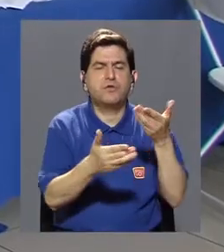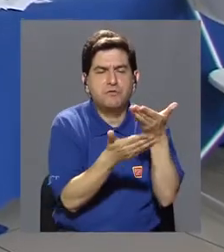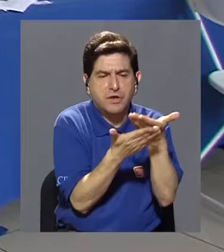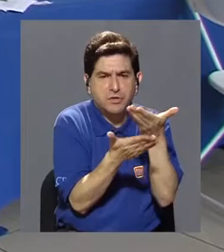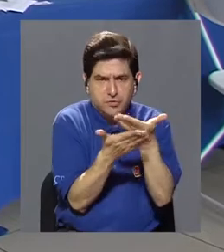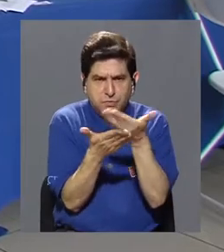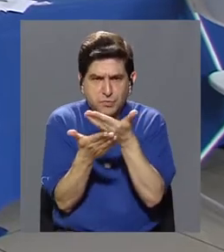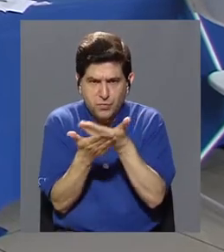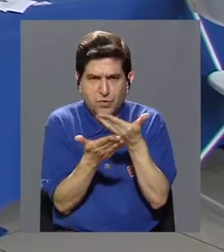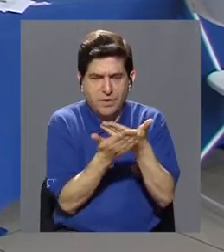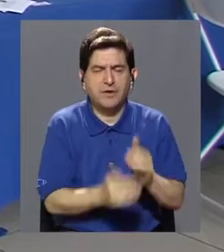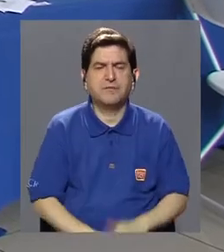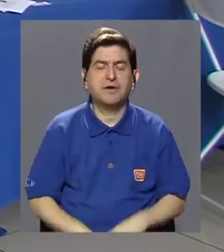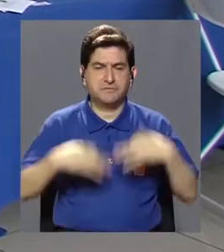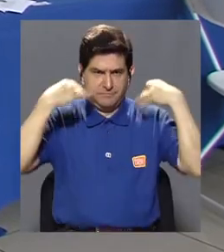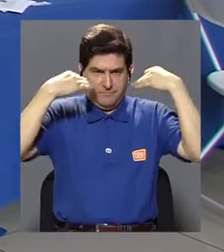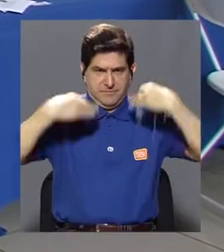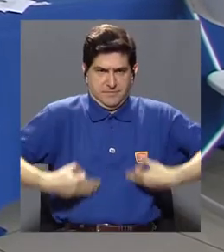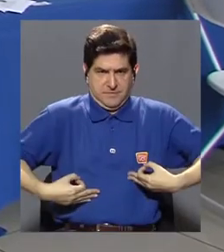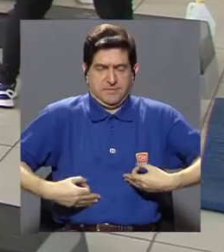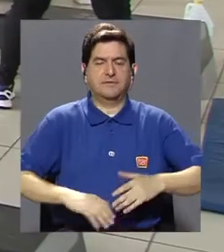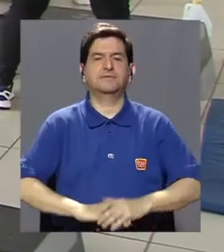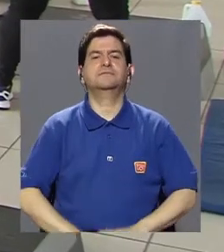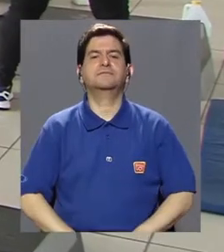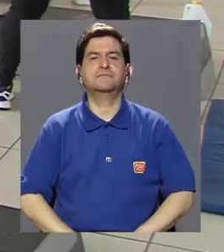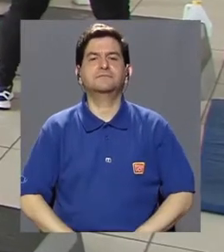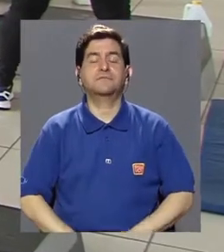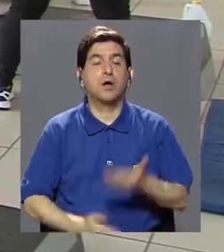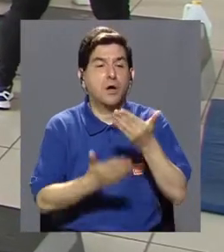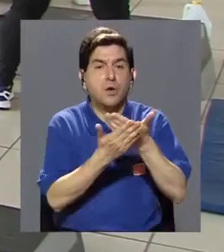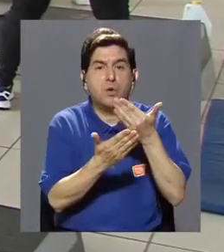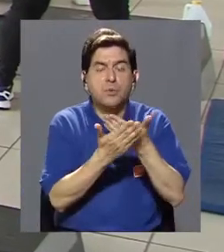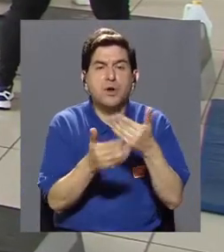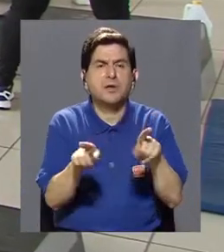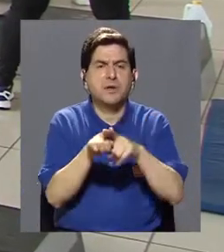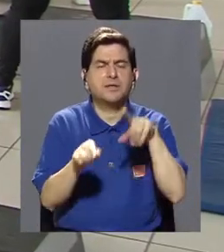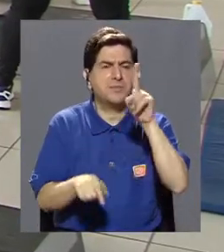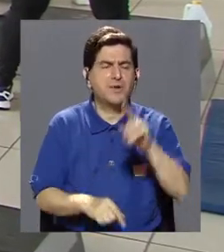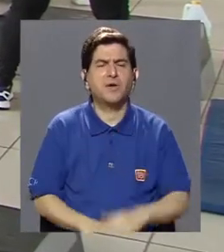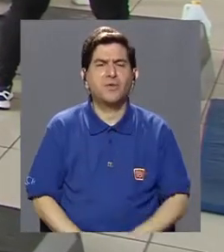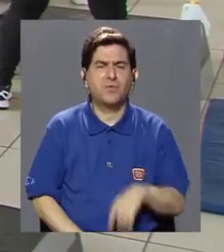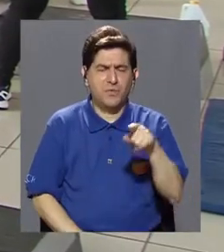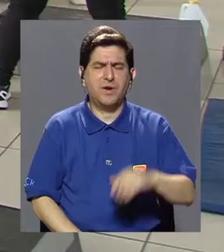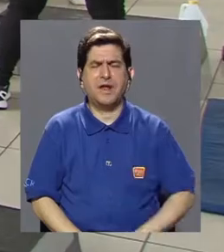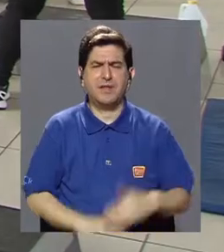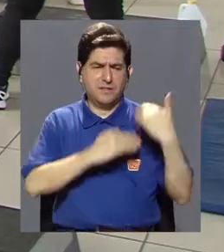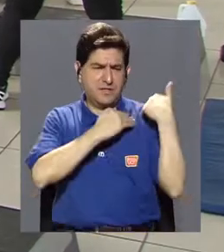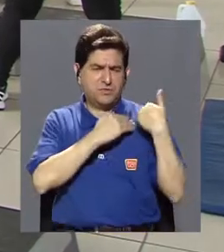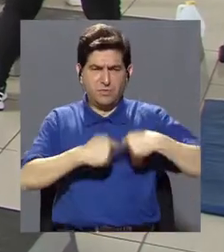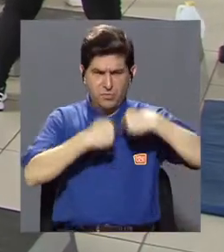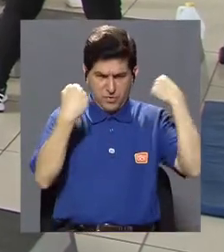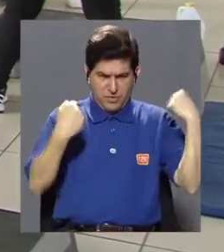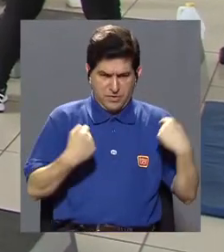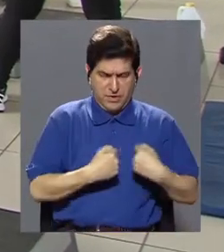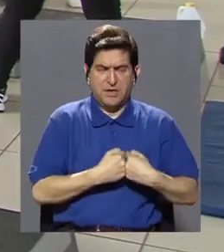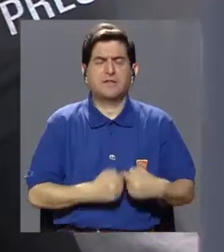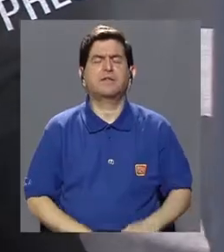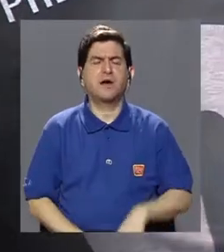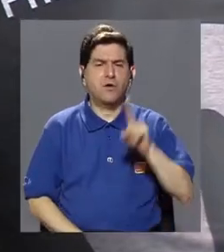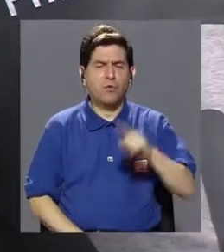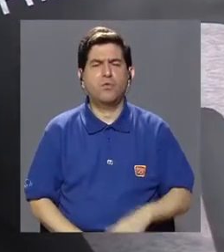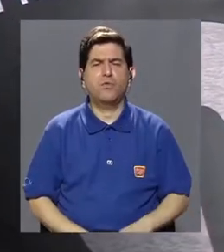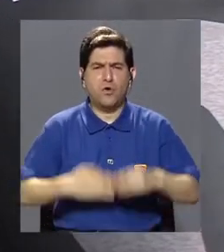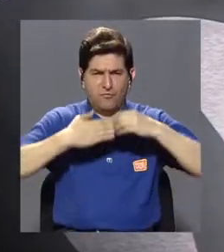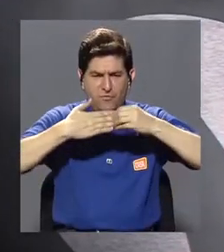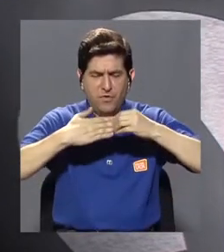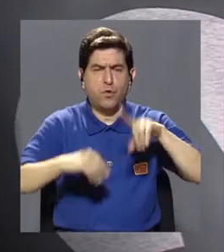pruebas, pruebas físicas, hay una prueba de resistencia cardiovascular, una de flexibilidad, una